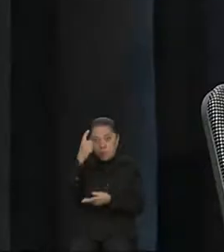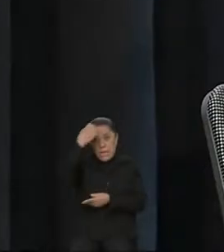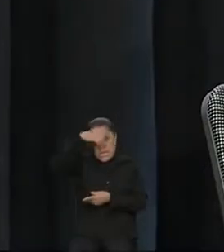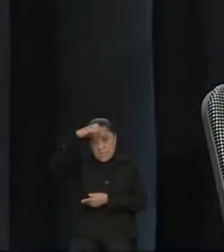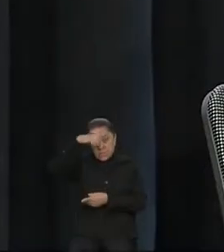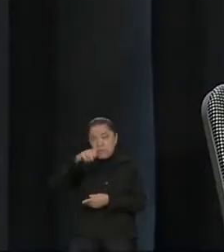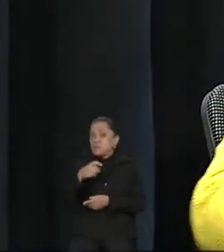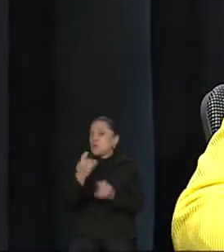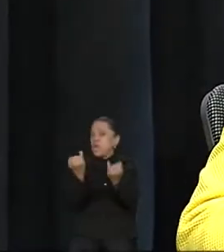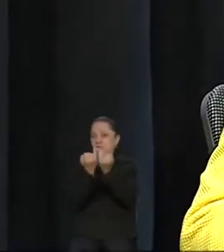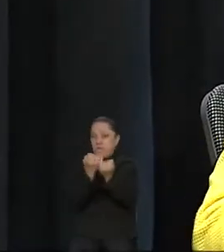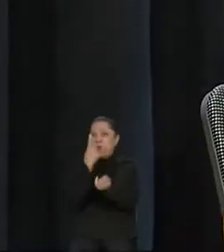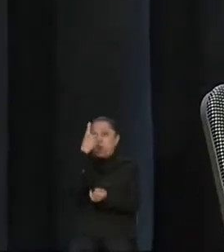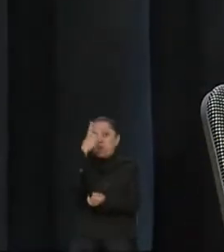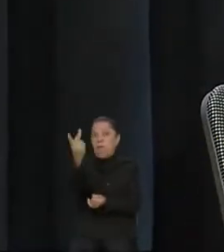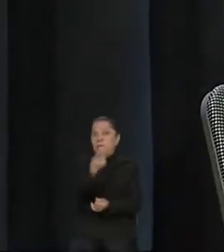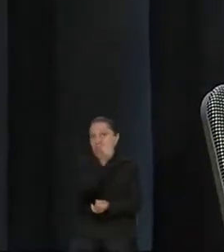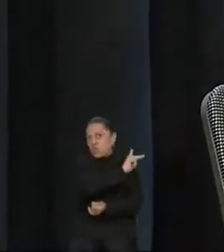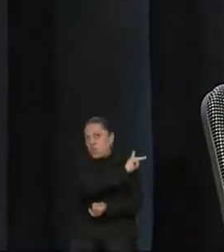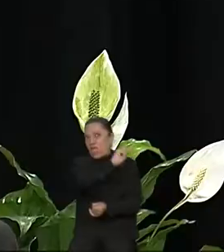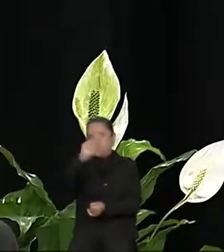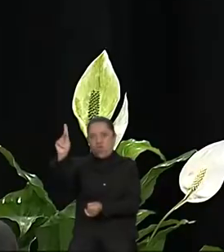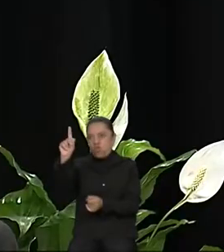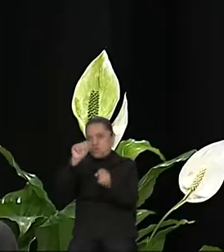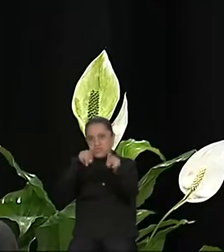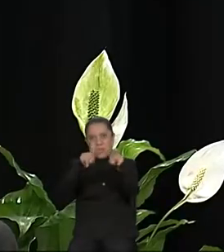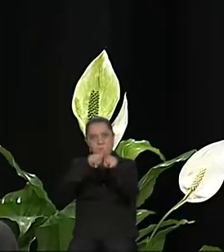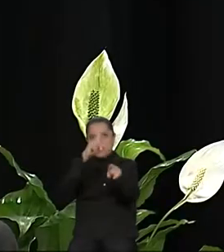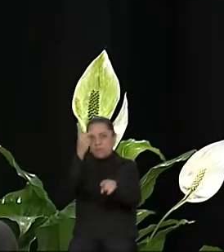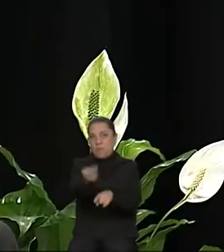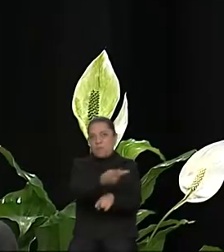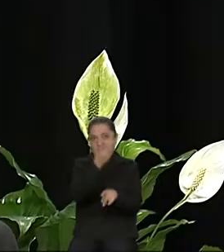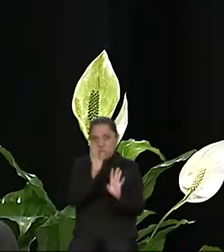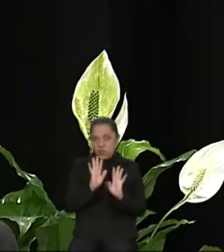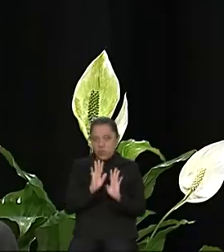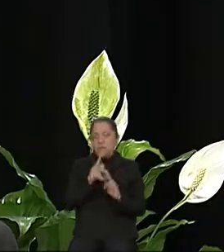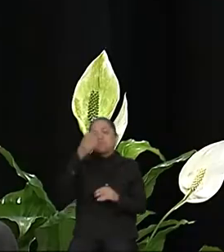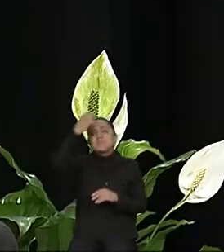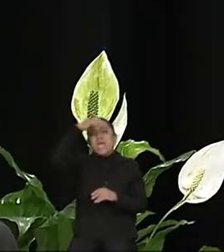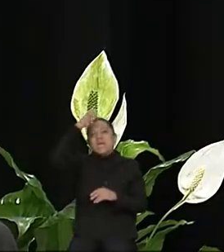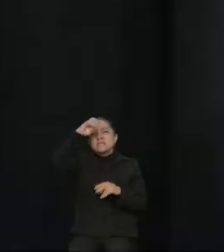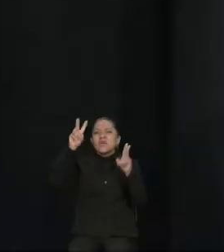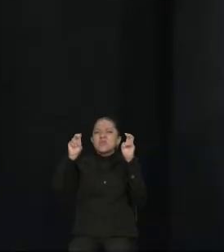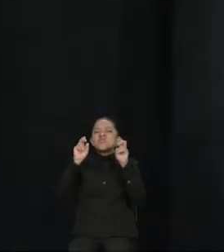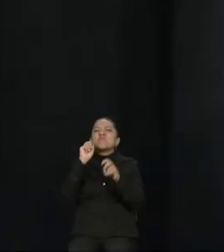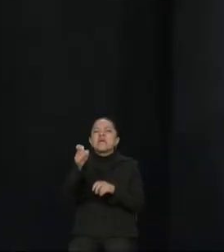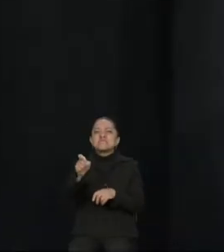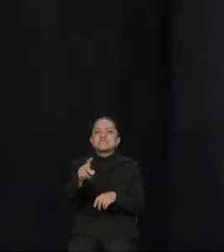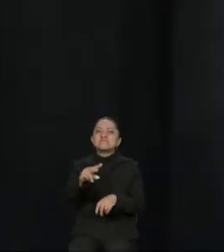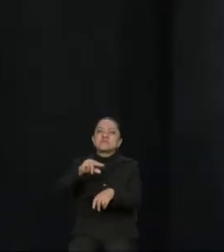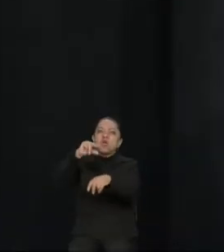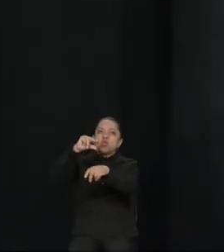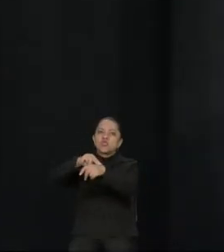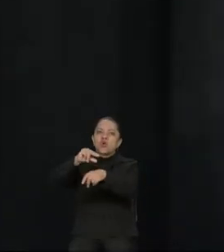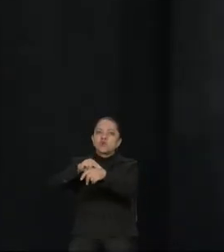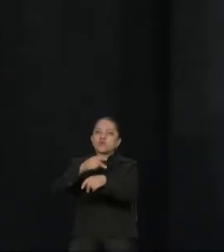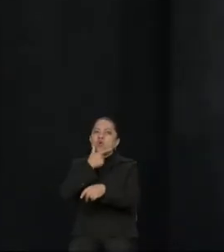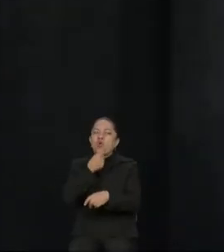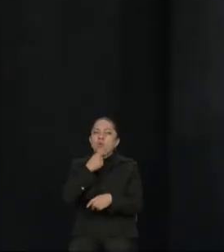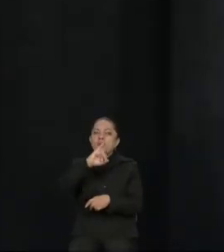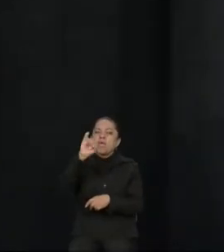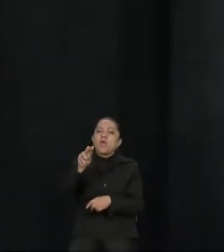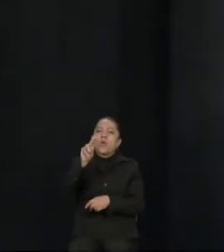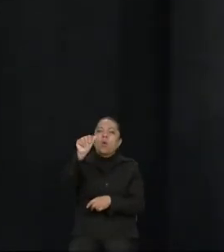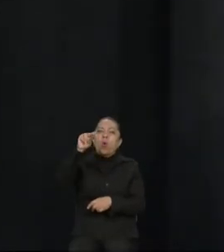formulada para cada uno de ustedes. El experto en este tema es el doctor Juan Felipe López Aymes,